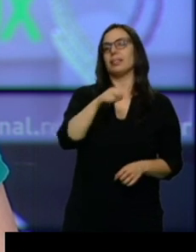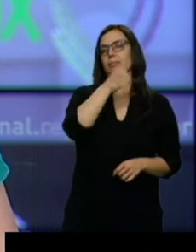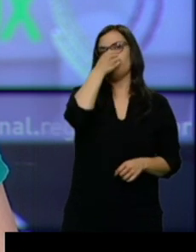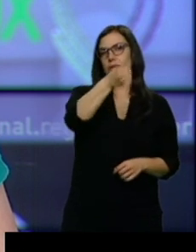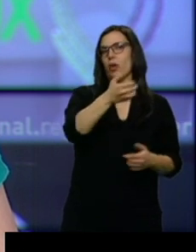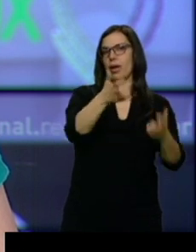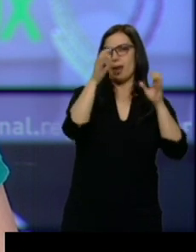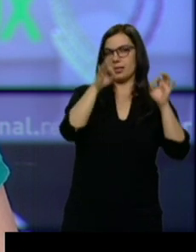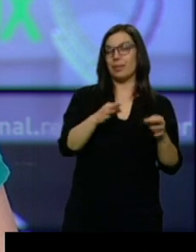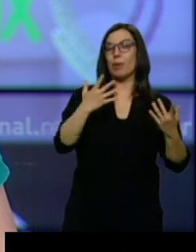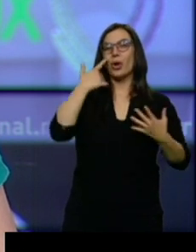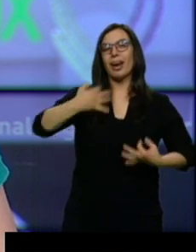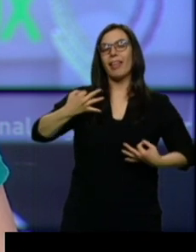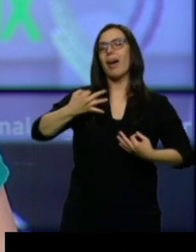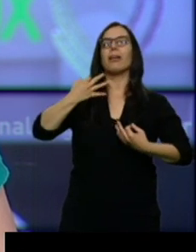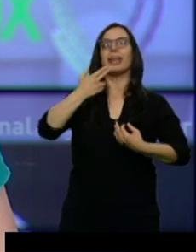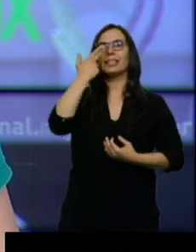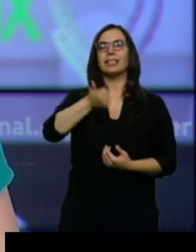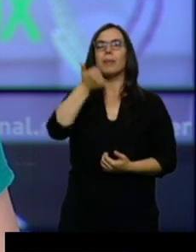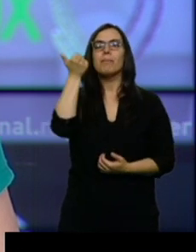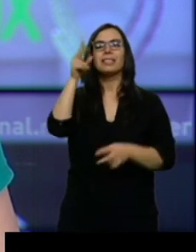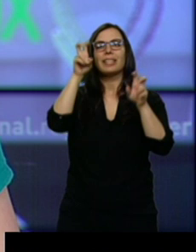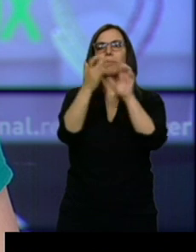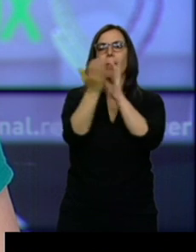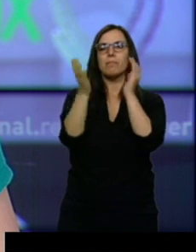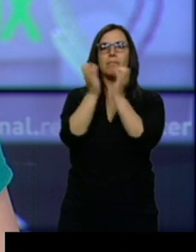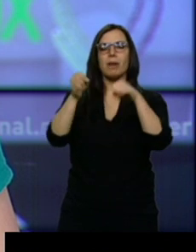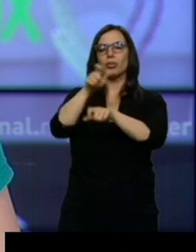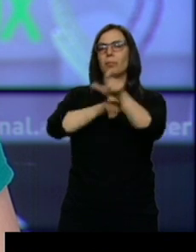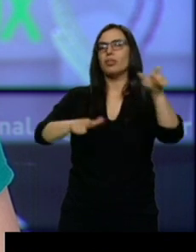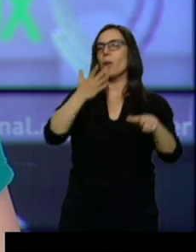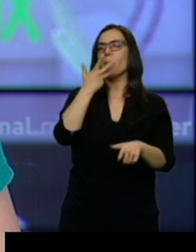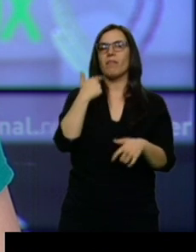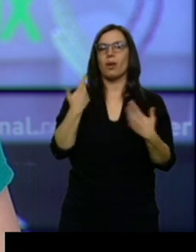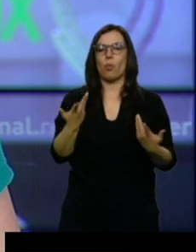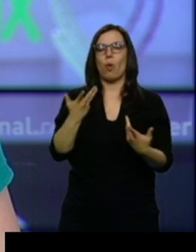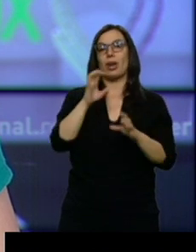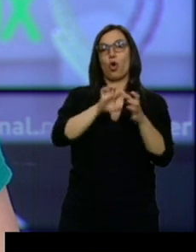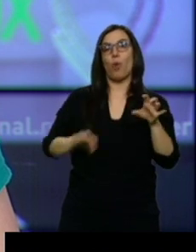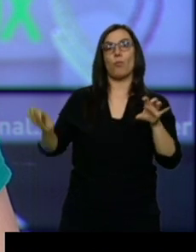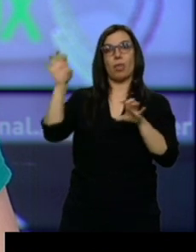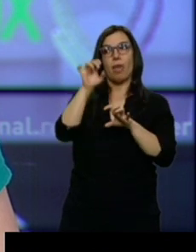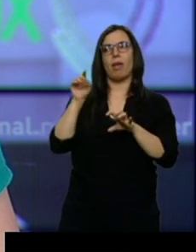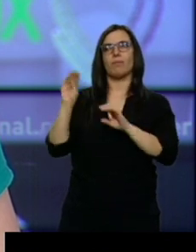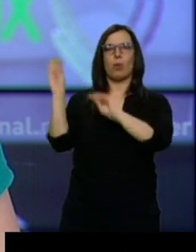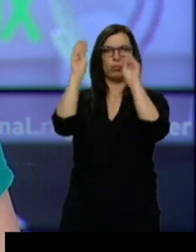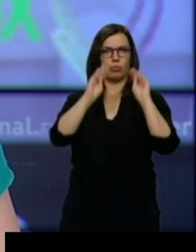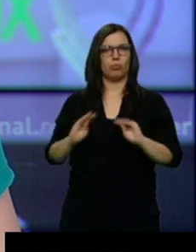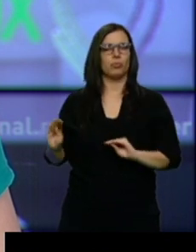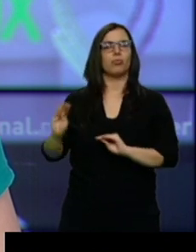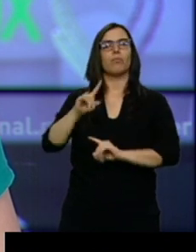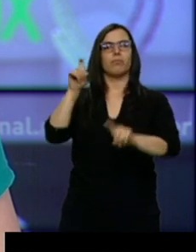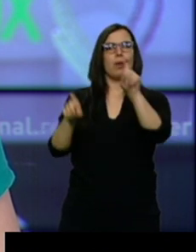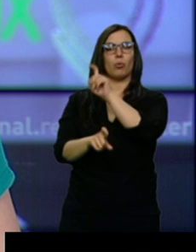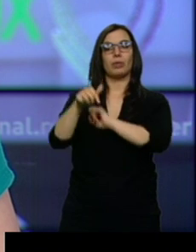encuesta es en la cuestión de los posibles pactos. Se ha preguntado por comunidades y aquí en Castilla y León casi la mitad de los encuestados